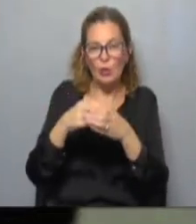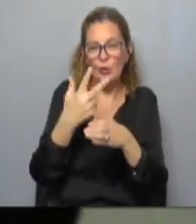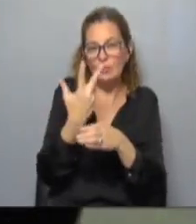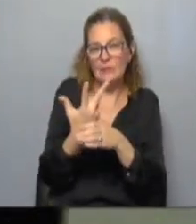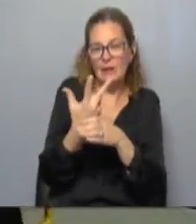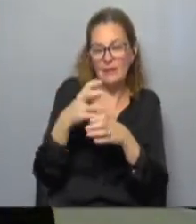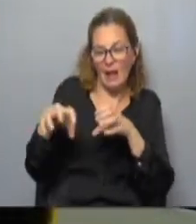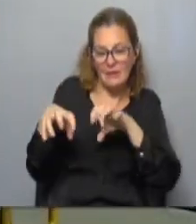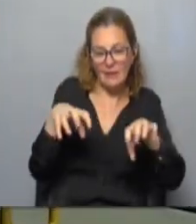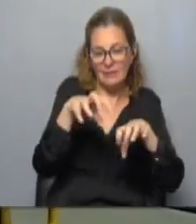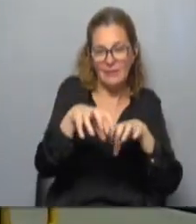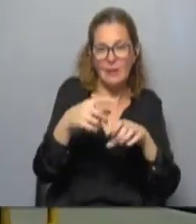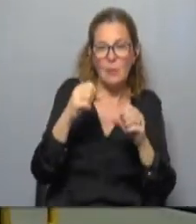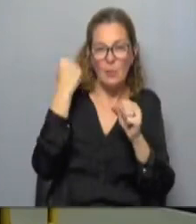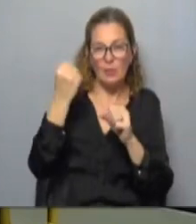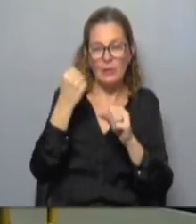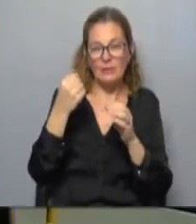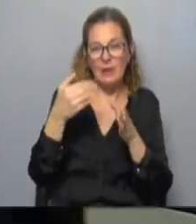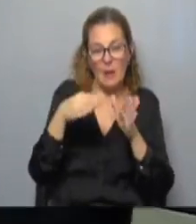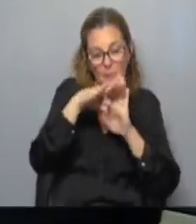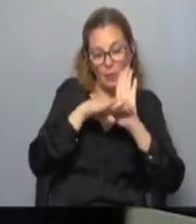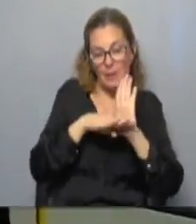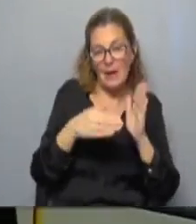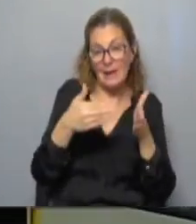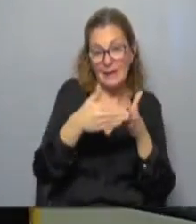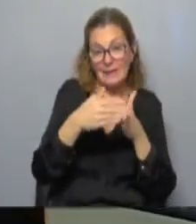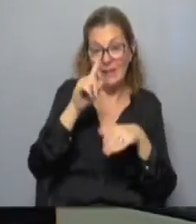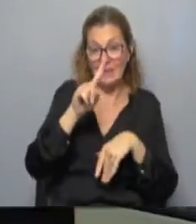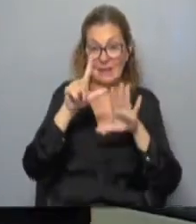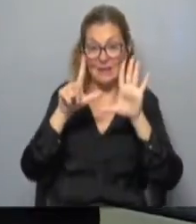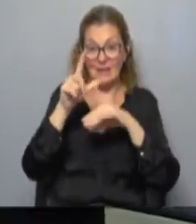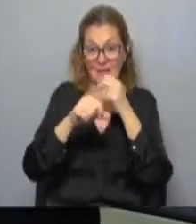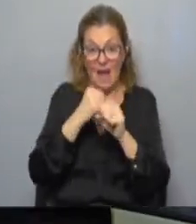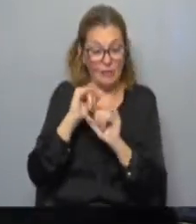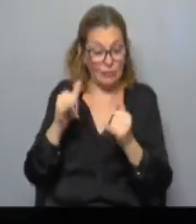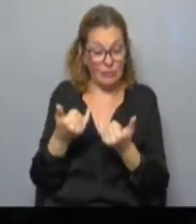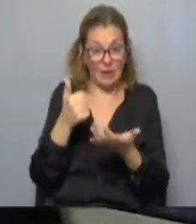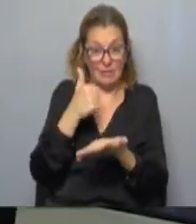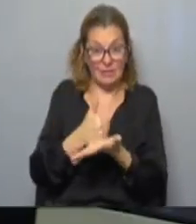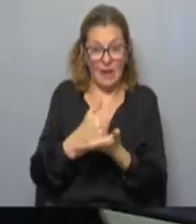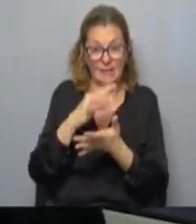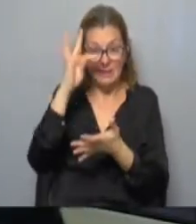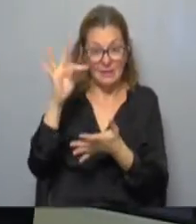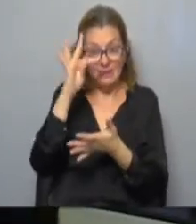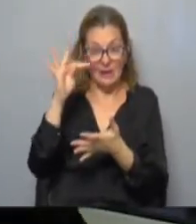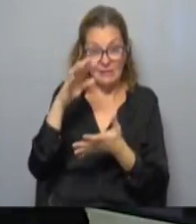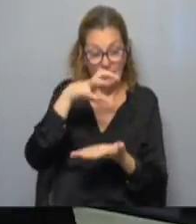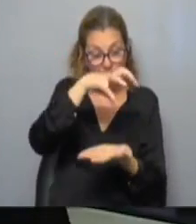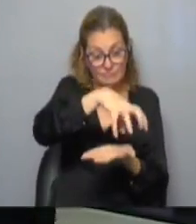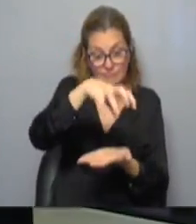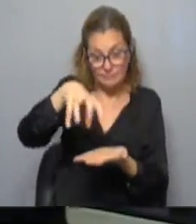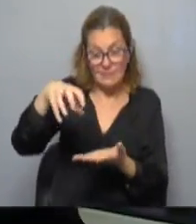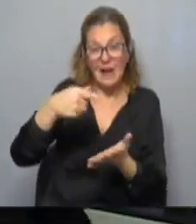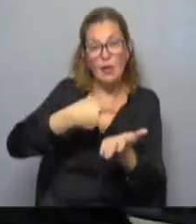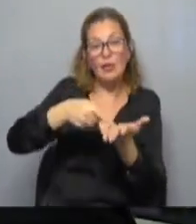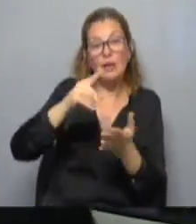áreas muy importantes uno el programa Esquinas que tiene ya 17 años de existencia son talleres en territorio en los centros